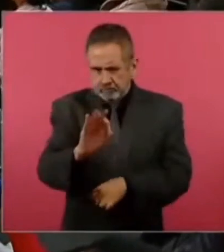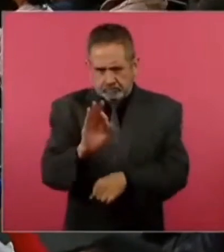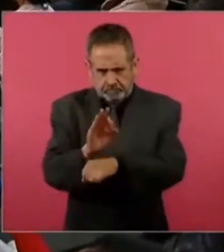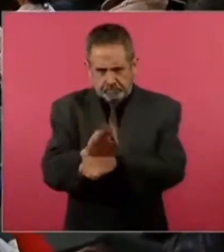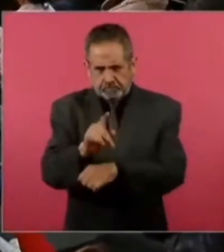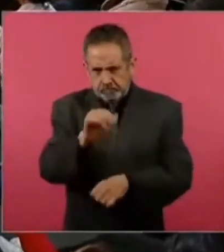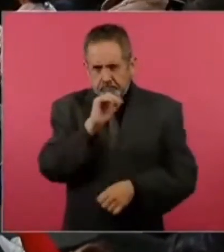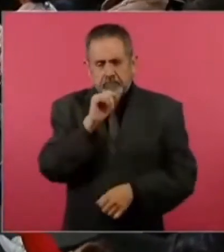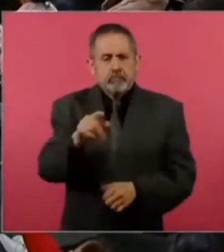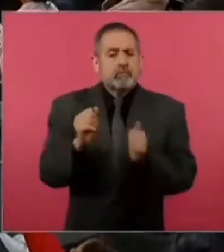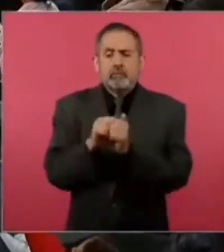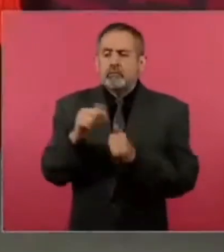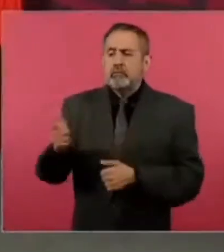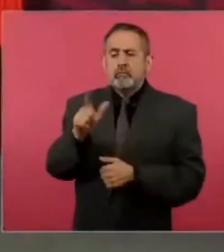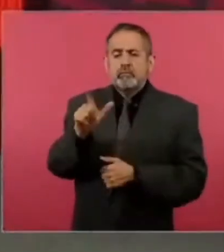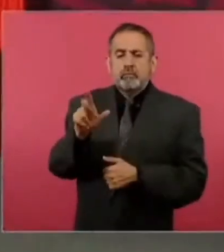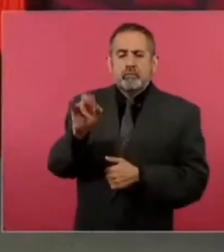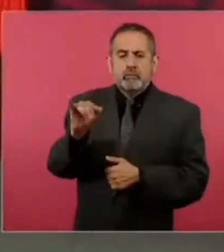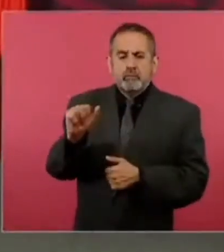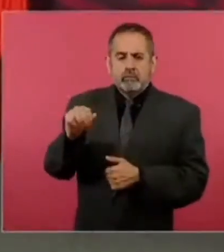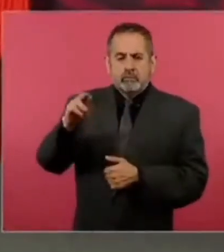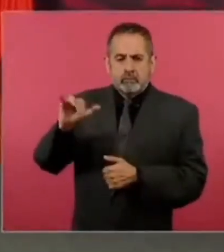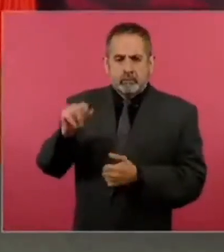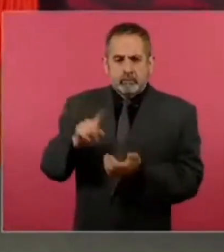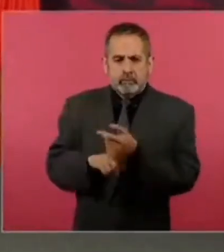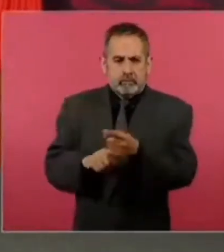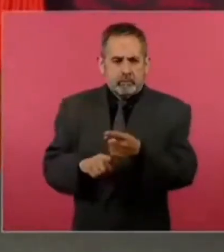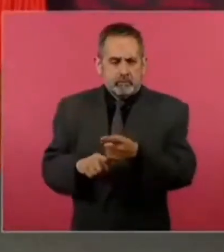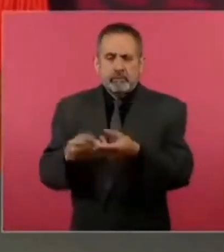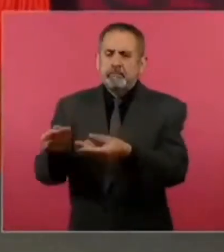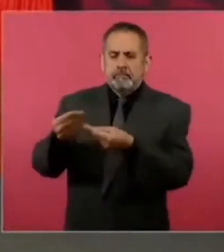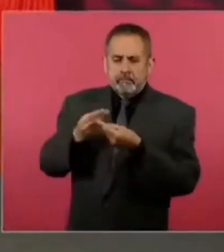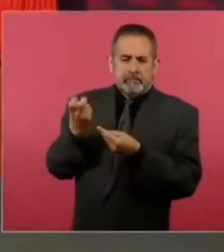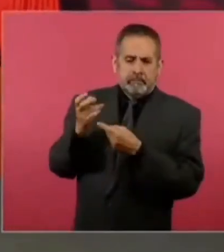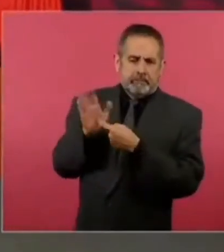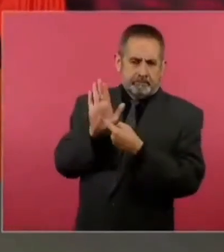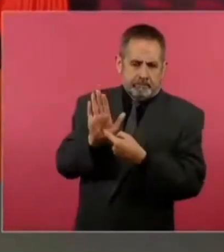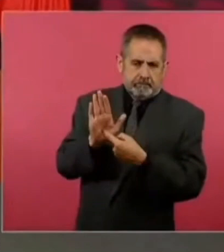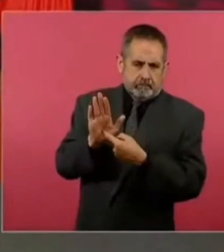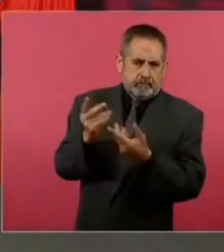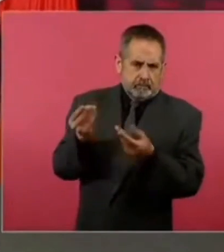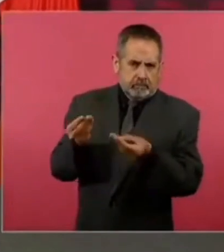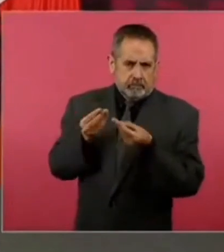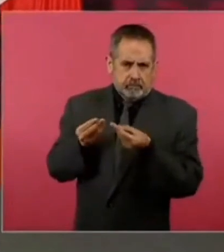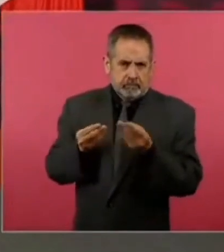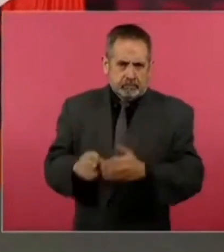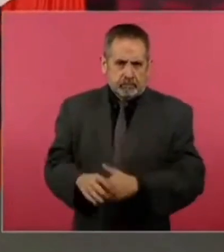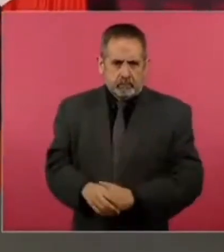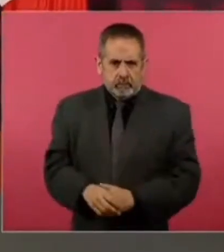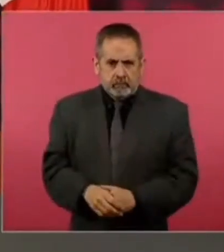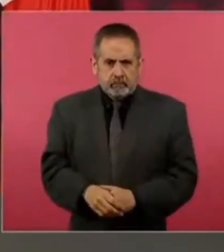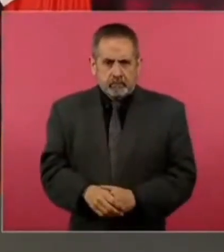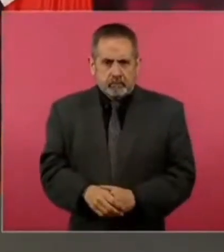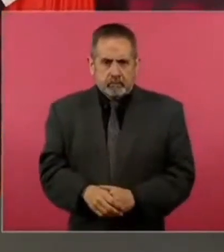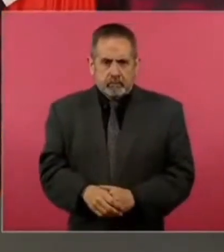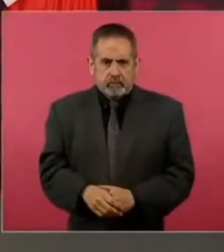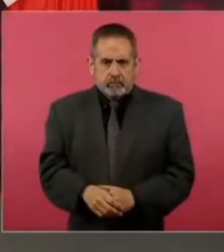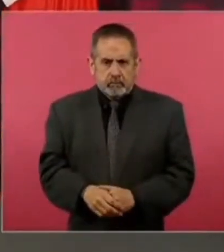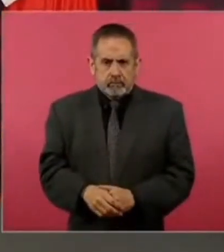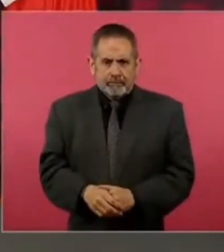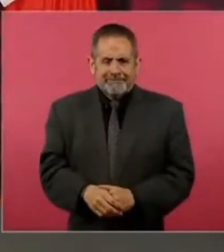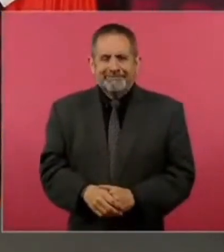¿sí? Con Luisa María. Gracias, señor. Y es lo que me entrega. Mamá, ¿qué es lo que por usted?